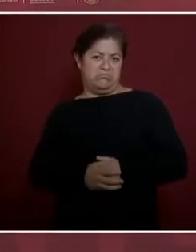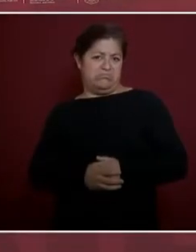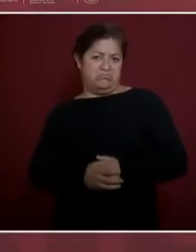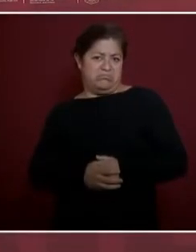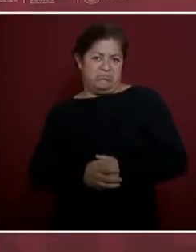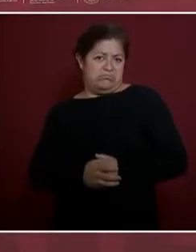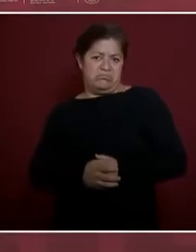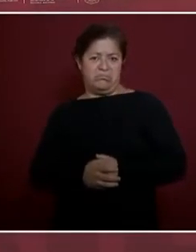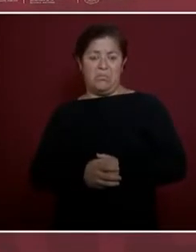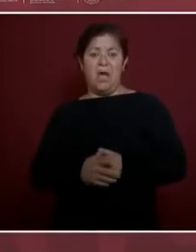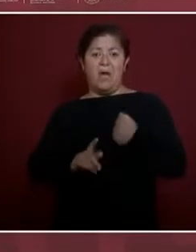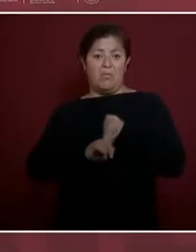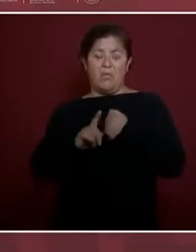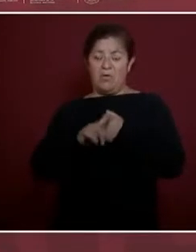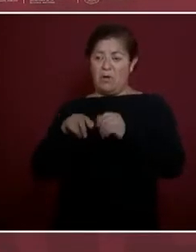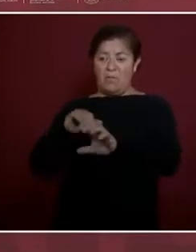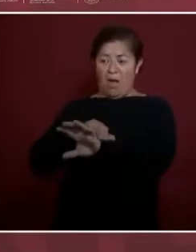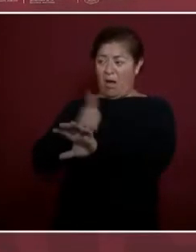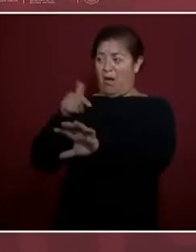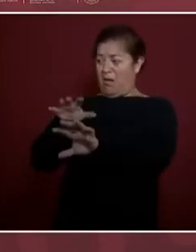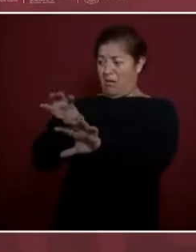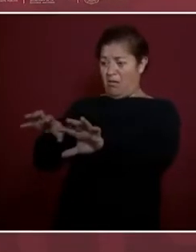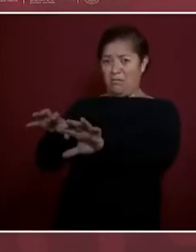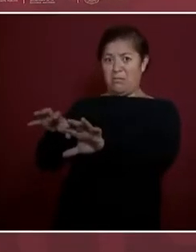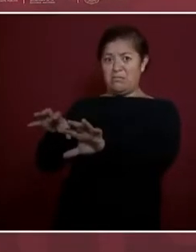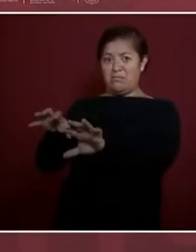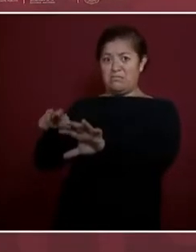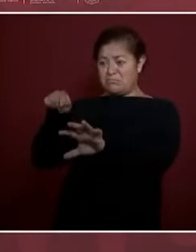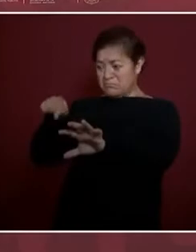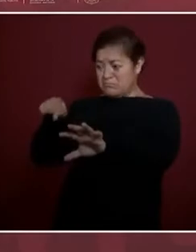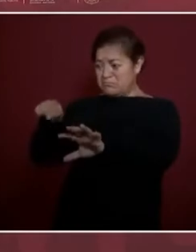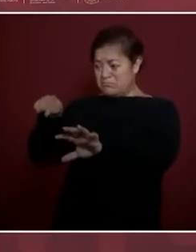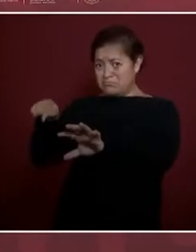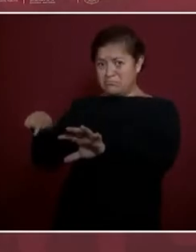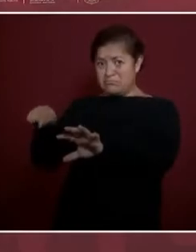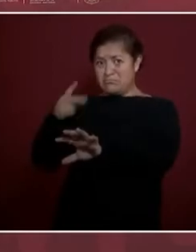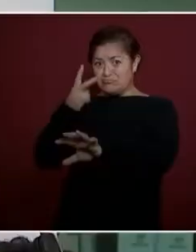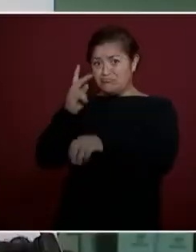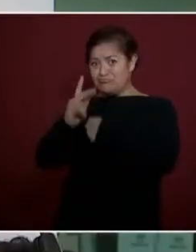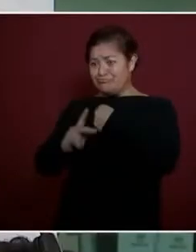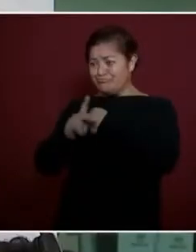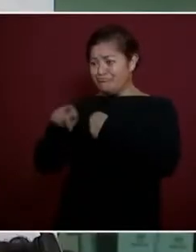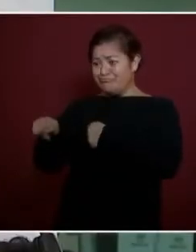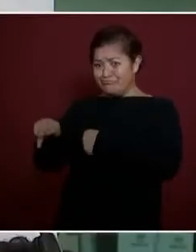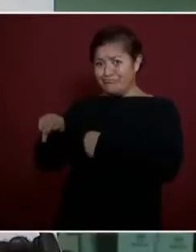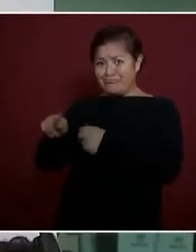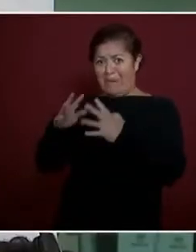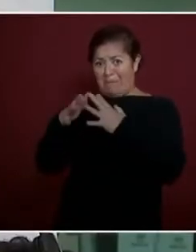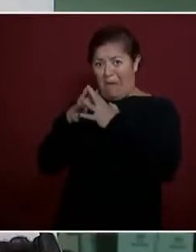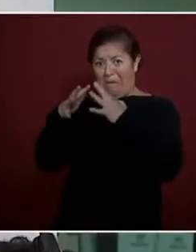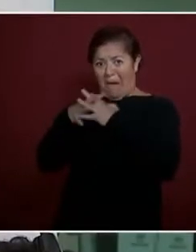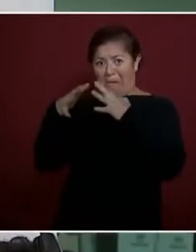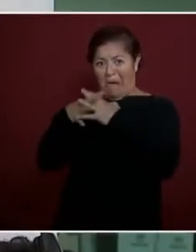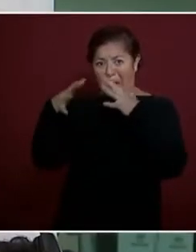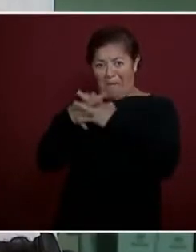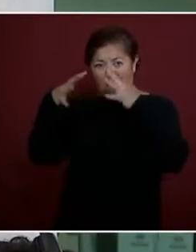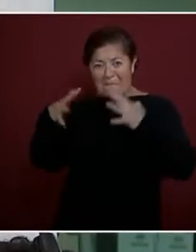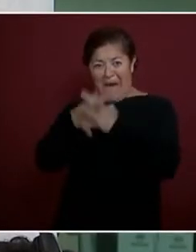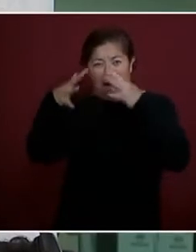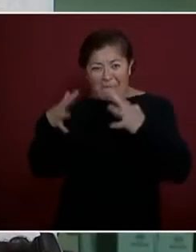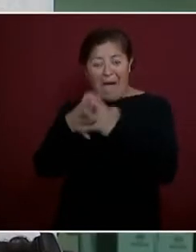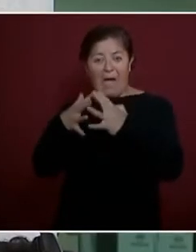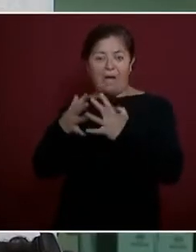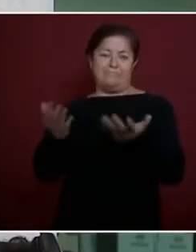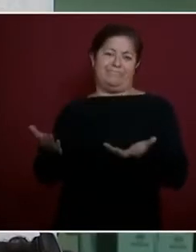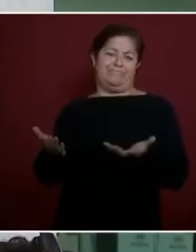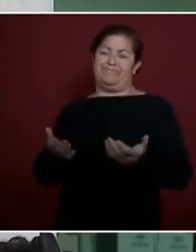los intereses de estos países? Entonces, estamos nosotros haciendo